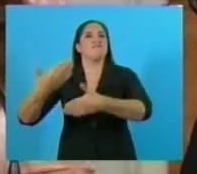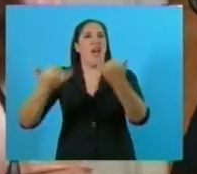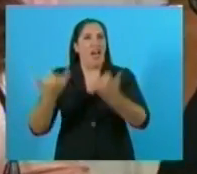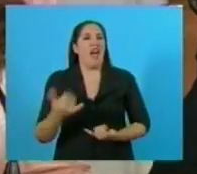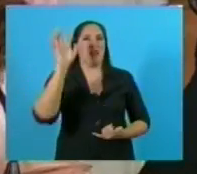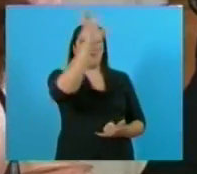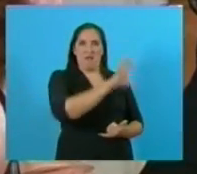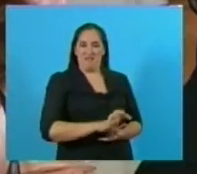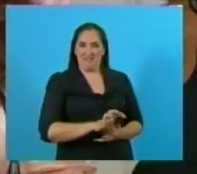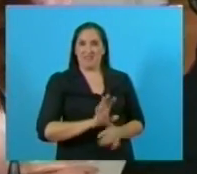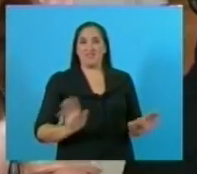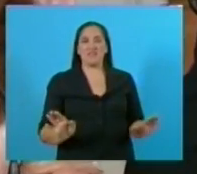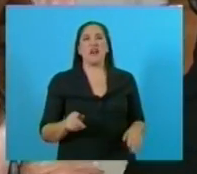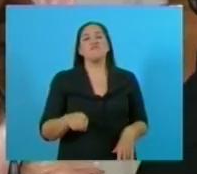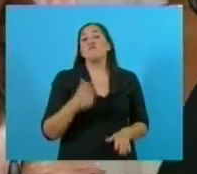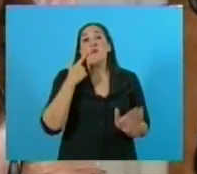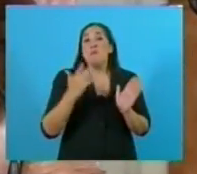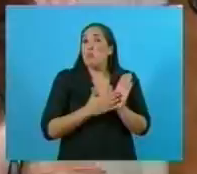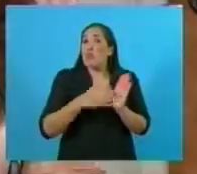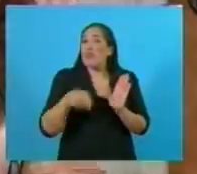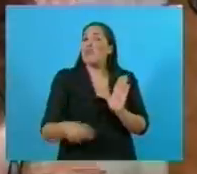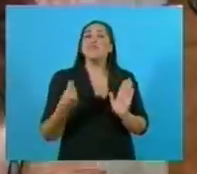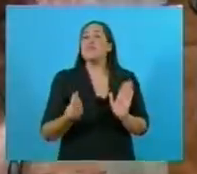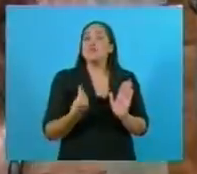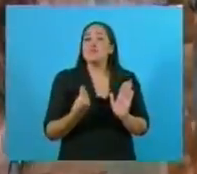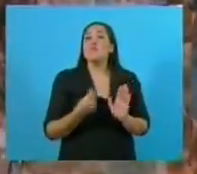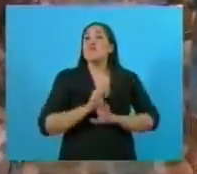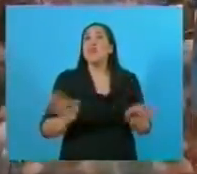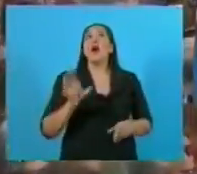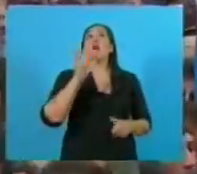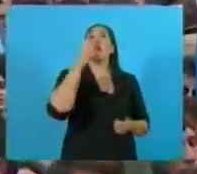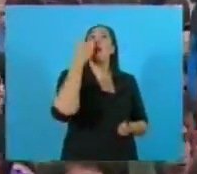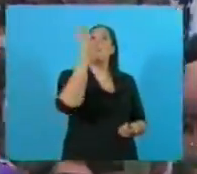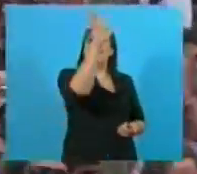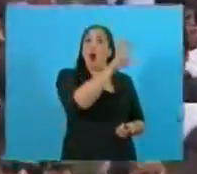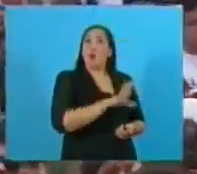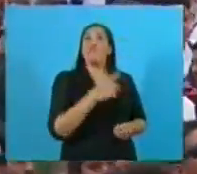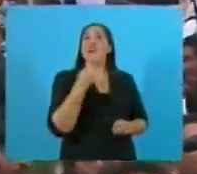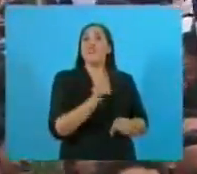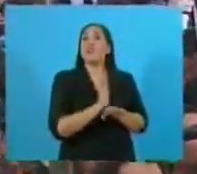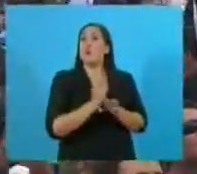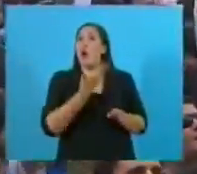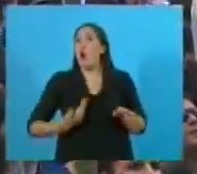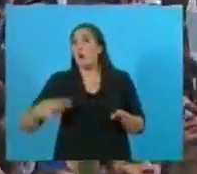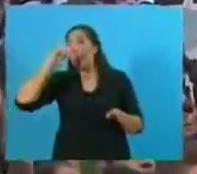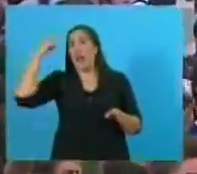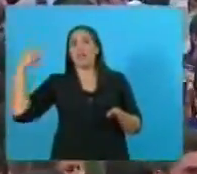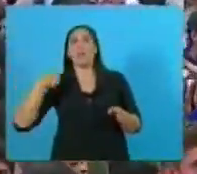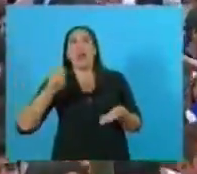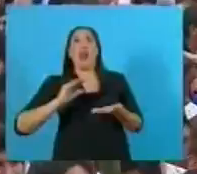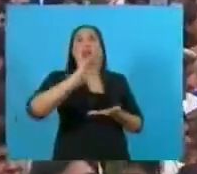derriba, da por tierra con el hecho de que las provincias cada vez reciben menos. No es cierto,